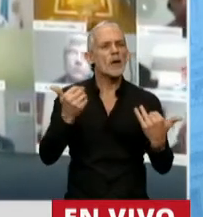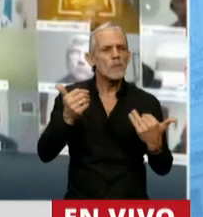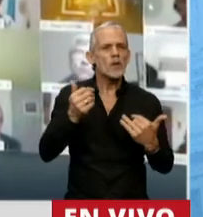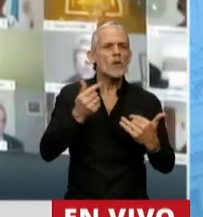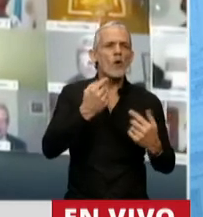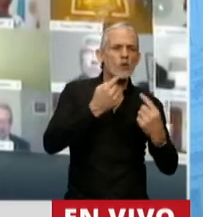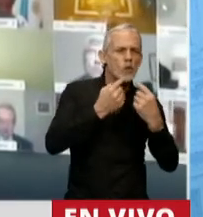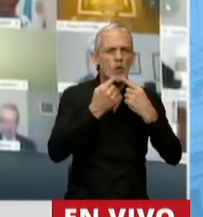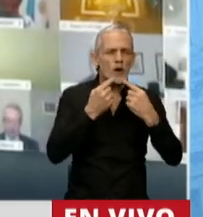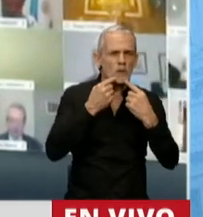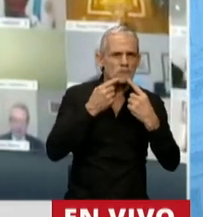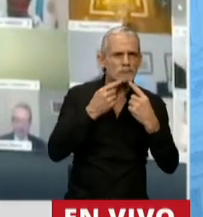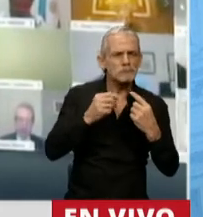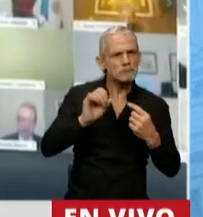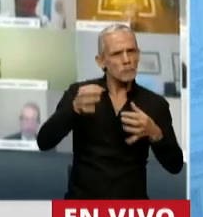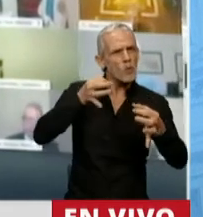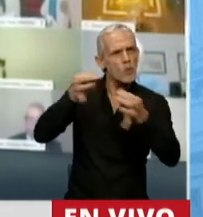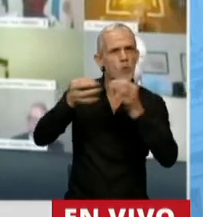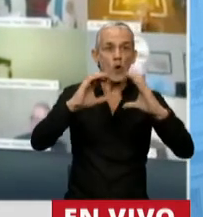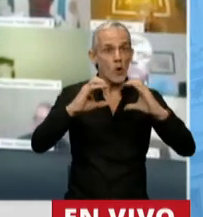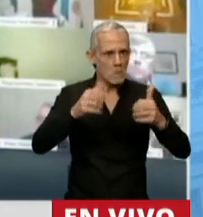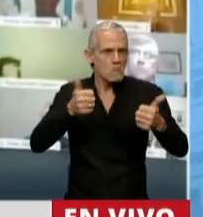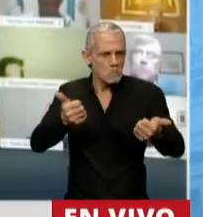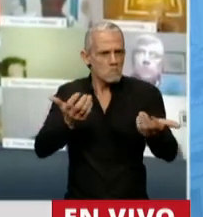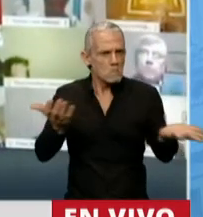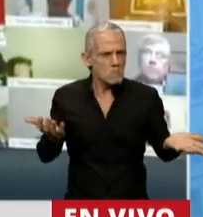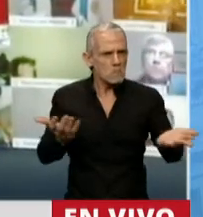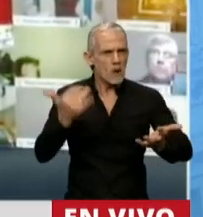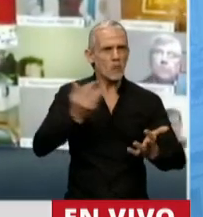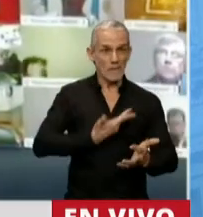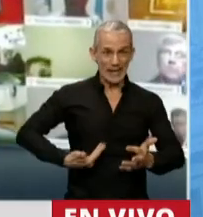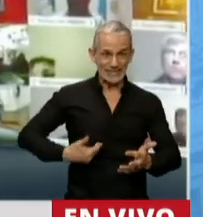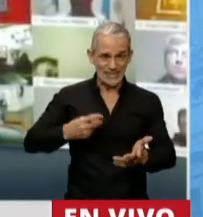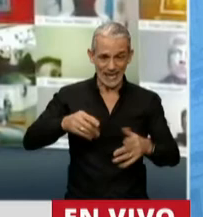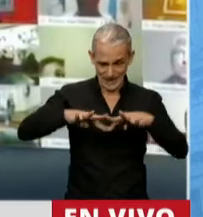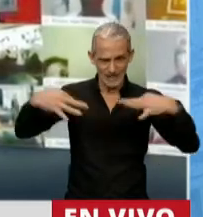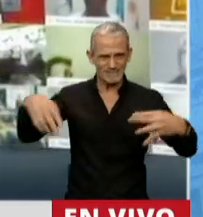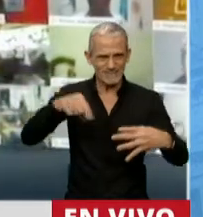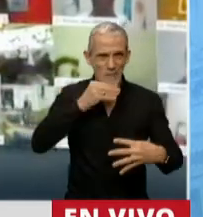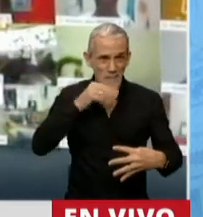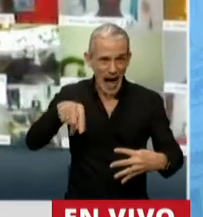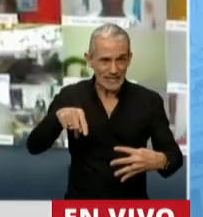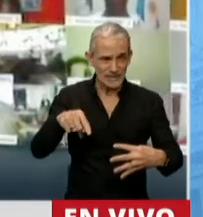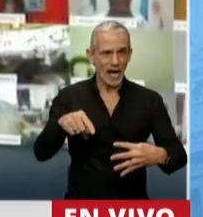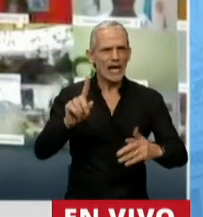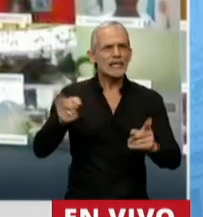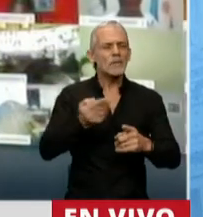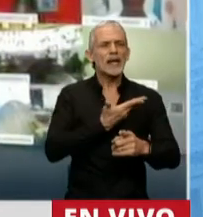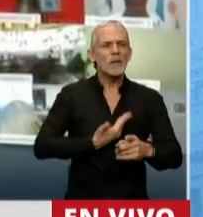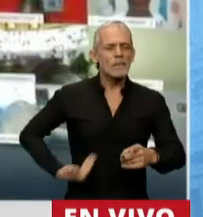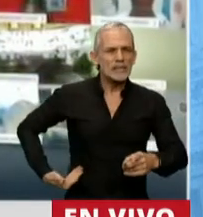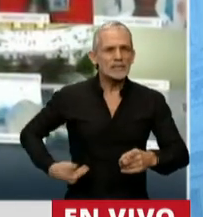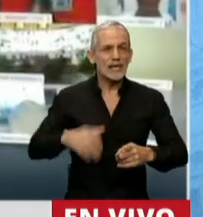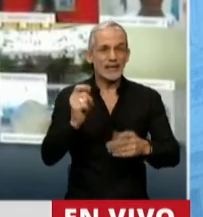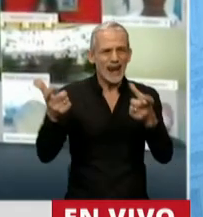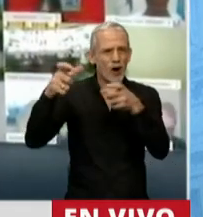inquietudes. La recepción que hemos tenido por el presidente de la Cámara y el presidente de